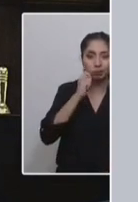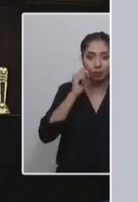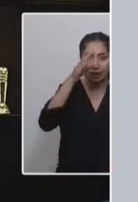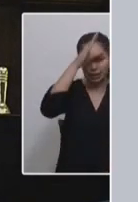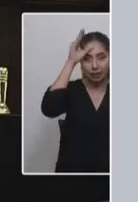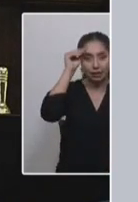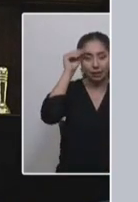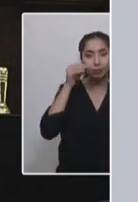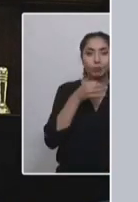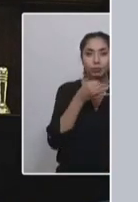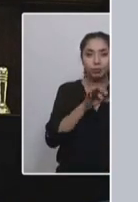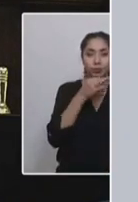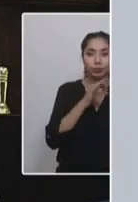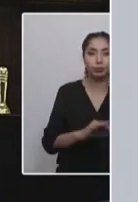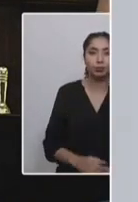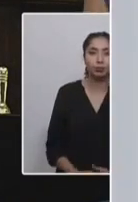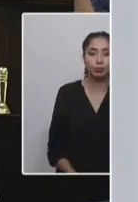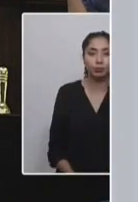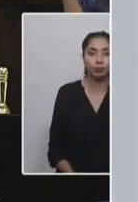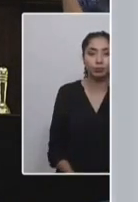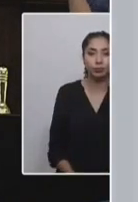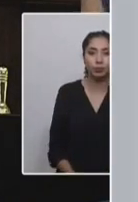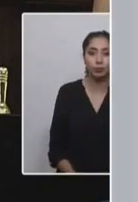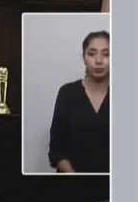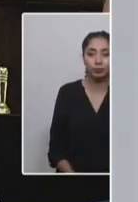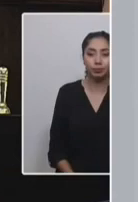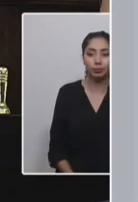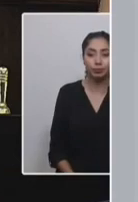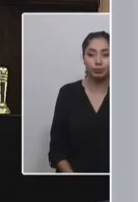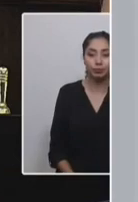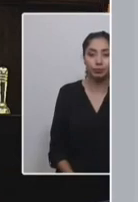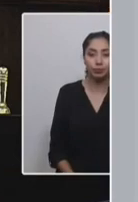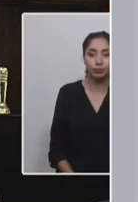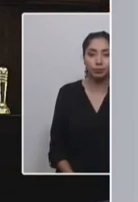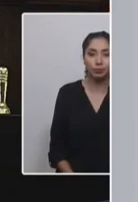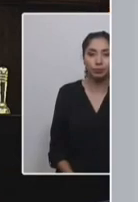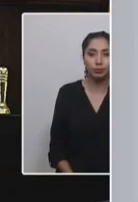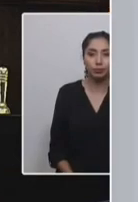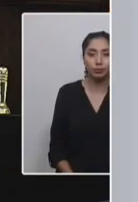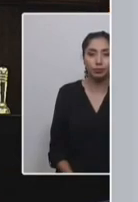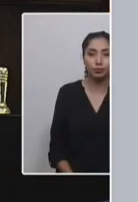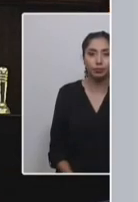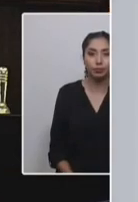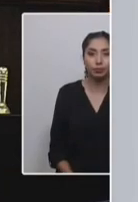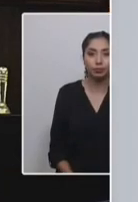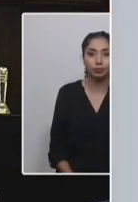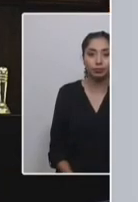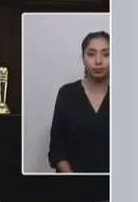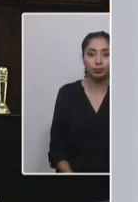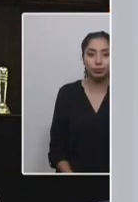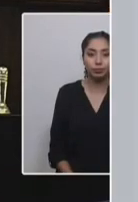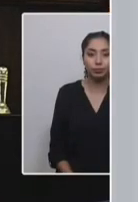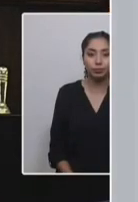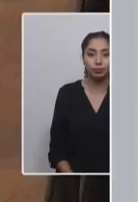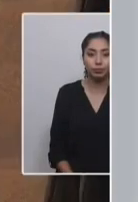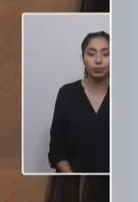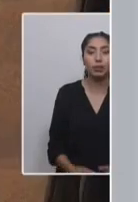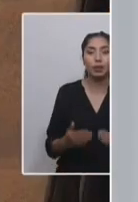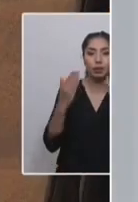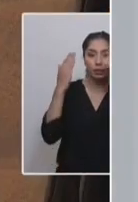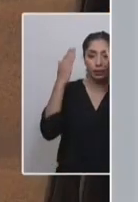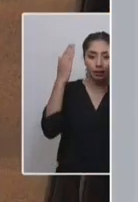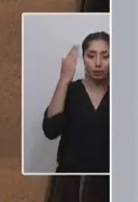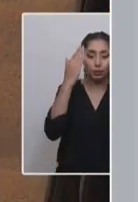no tiene todas las facultades, sino que también va a haber mucho que ver en el Congreso y en las atribuciones legislativas que se les van a dar a